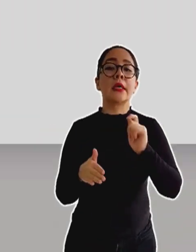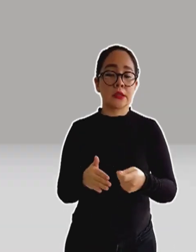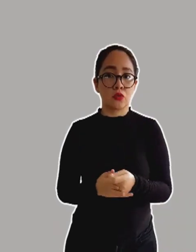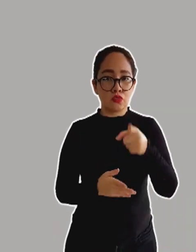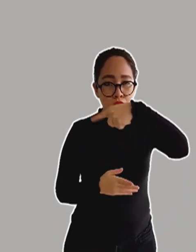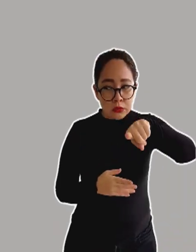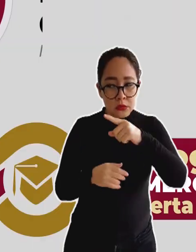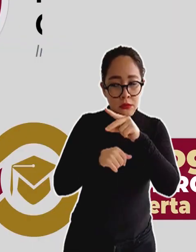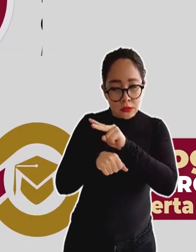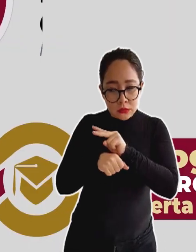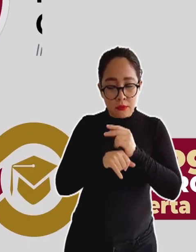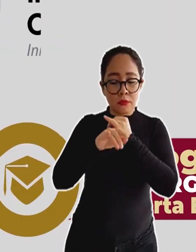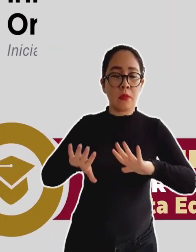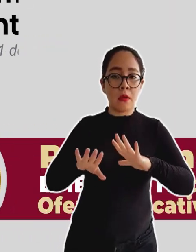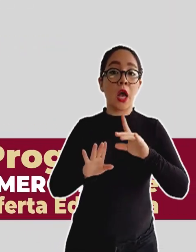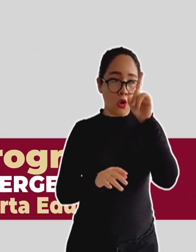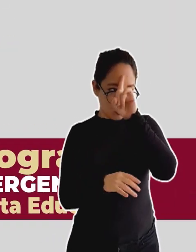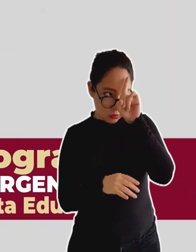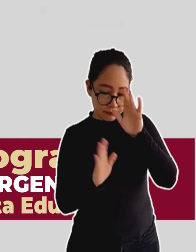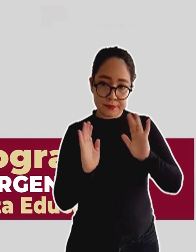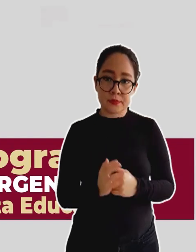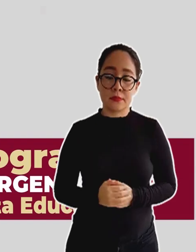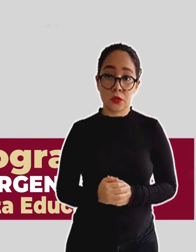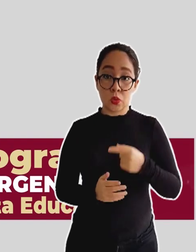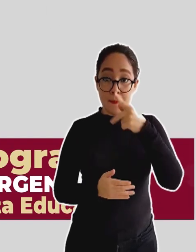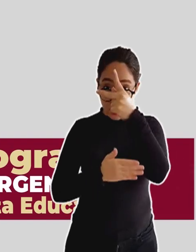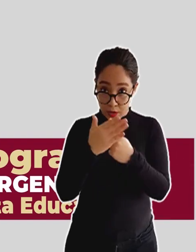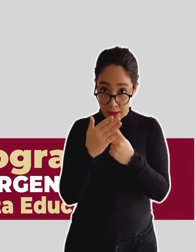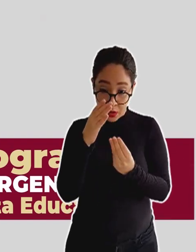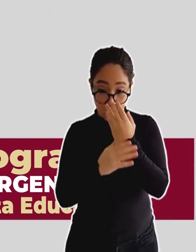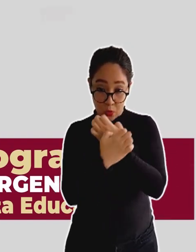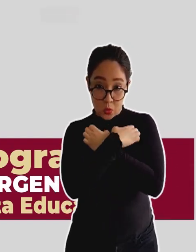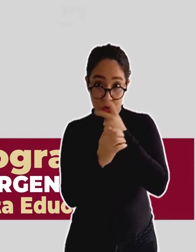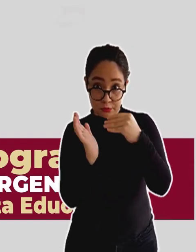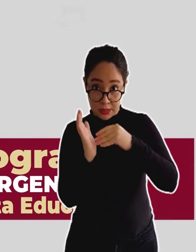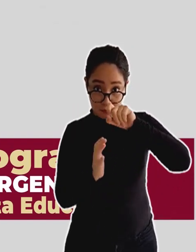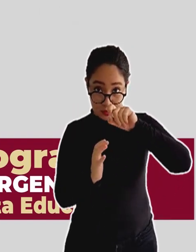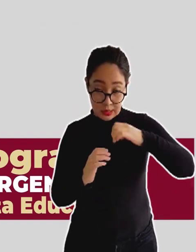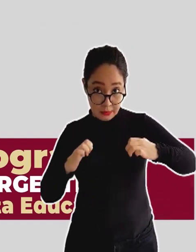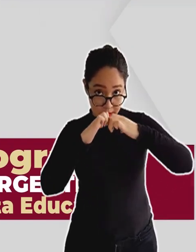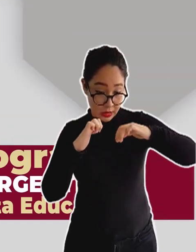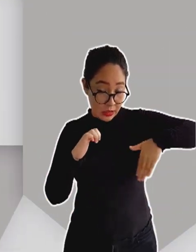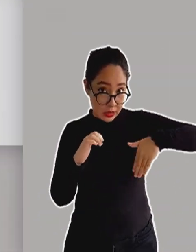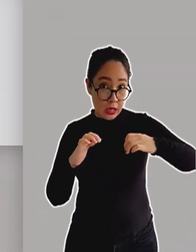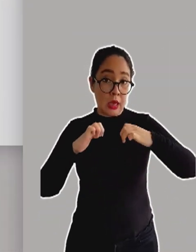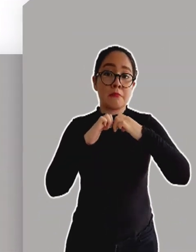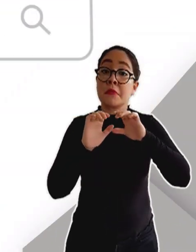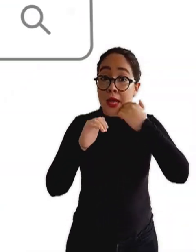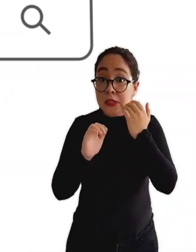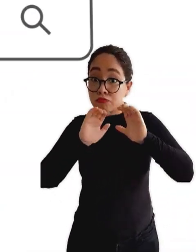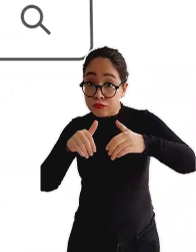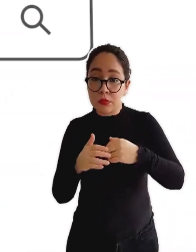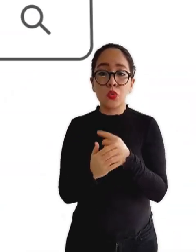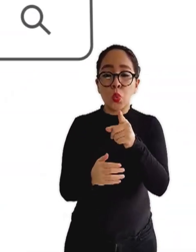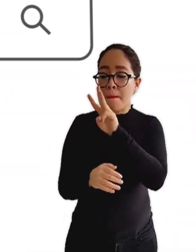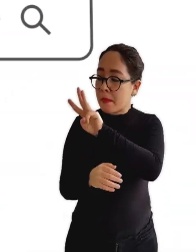Y la tercera fase, a partir del 31 de octubre, es Mantente informado y orienta. Para ingresar